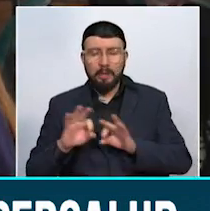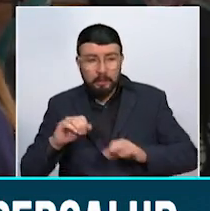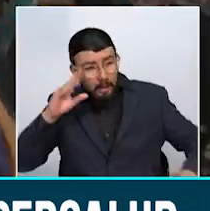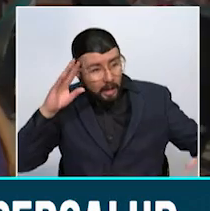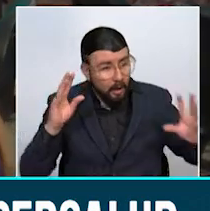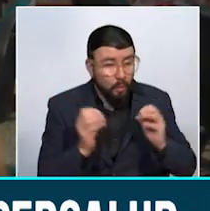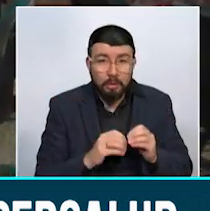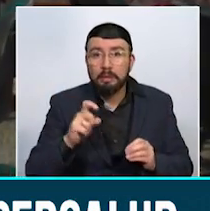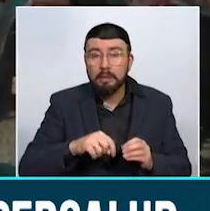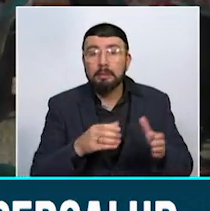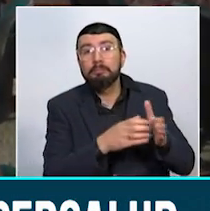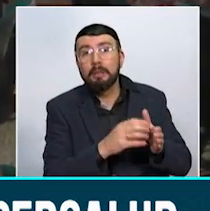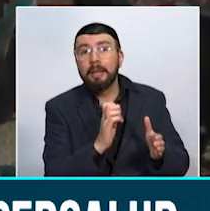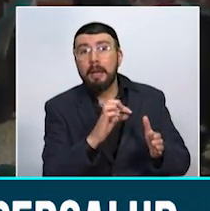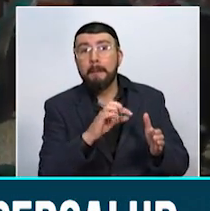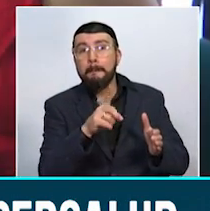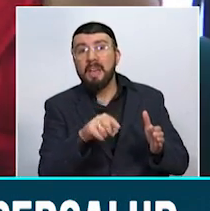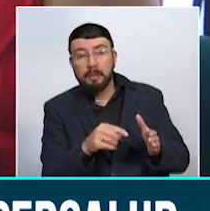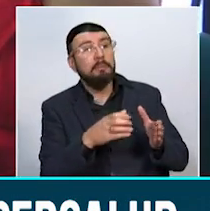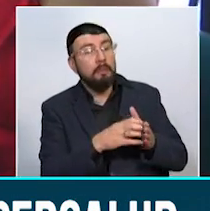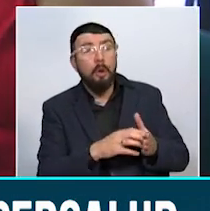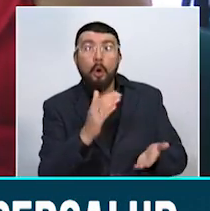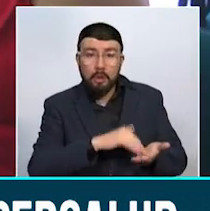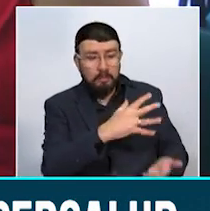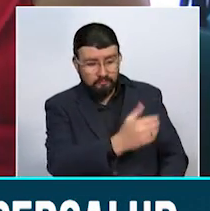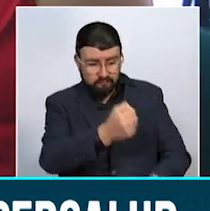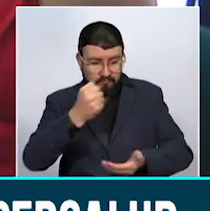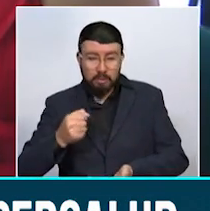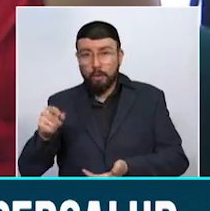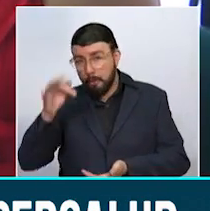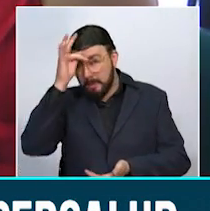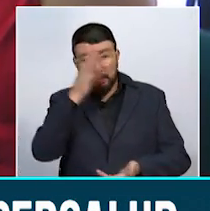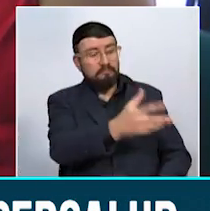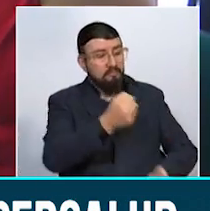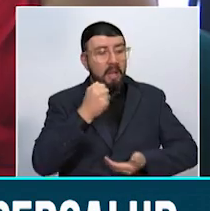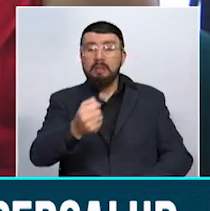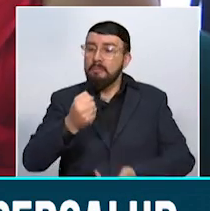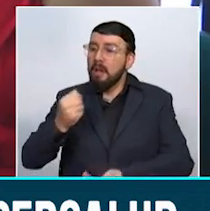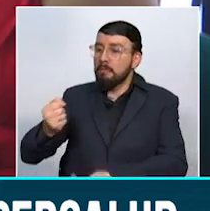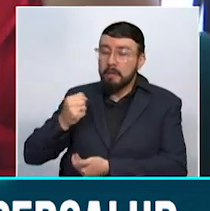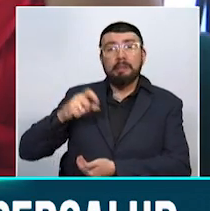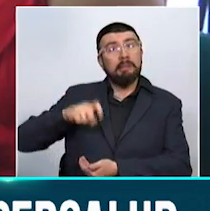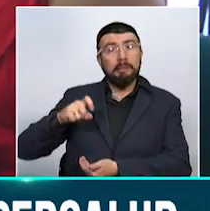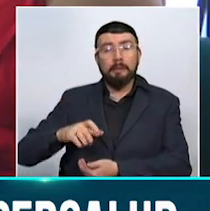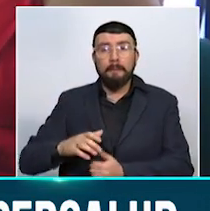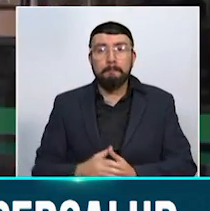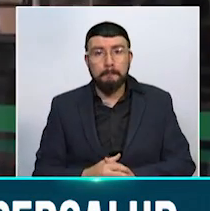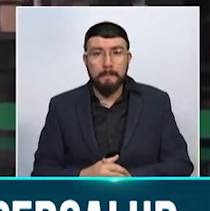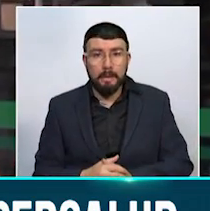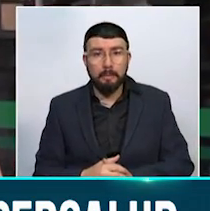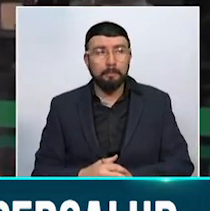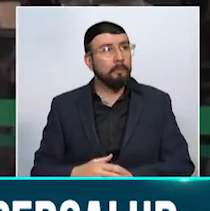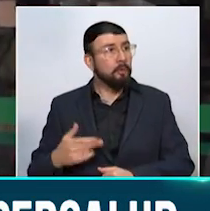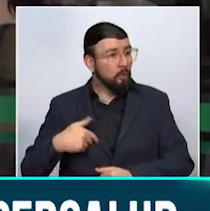acuerdo con las EPS y recuperar la cartera con la red de clínicas y hospitales la cual se ha venido incrementando. Es la manera de nosotros